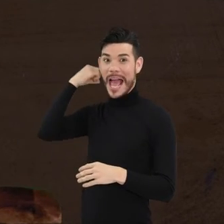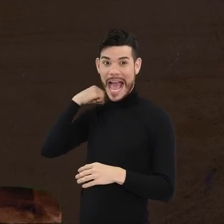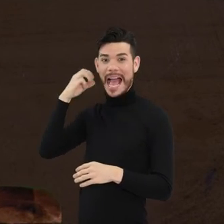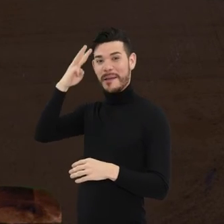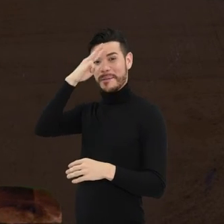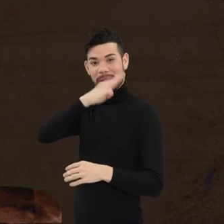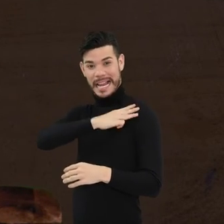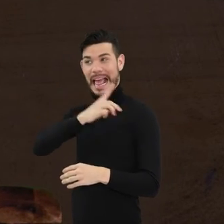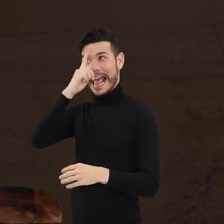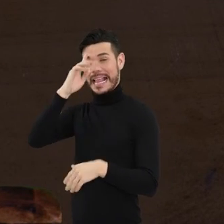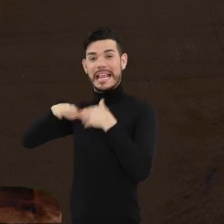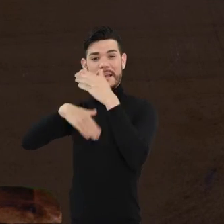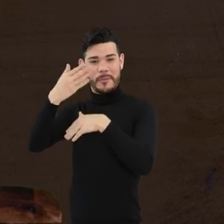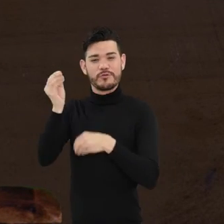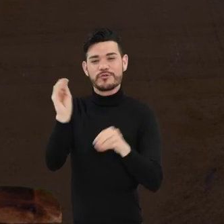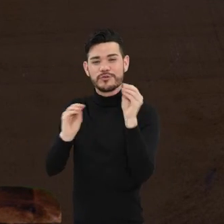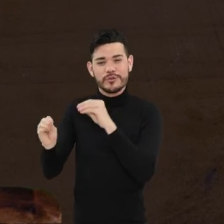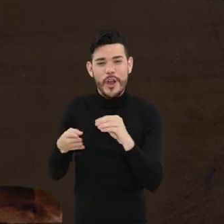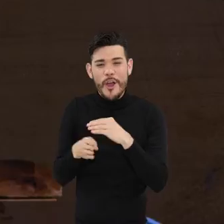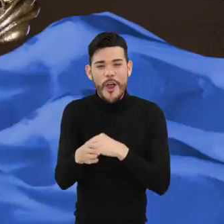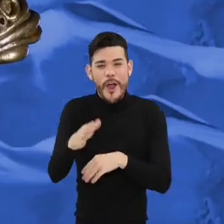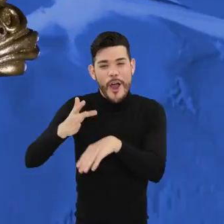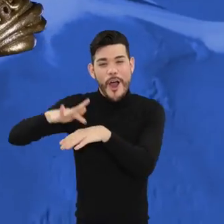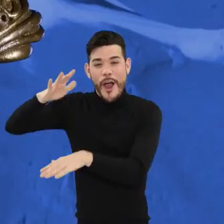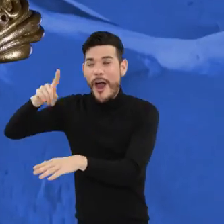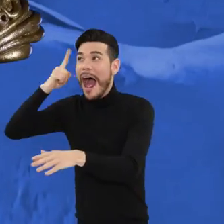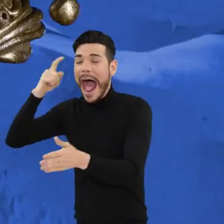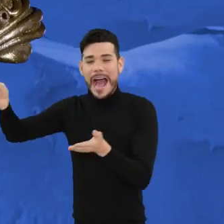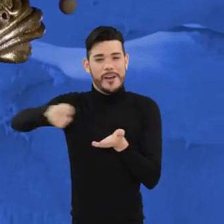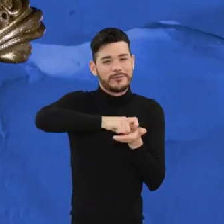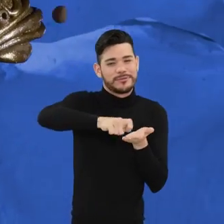militar fue joyero y fabricaba pescaditos de oro.